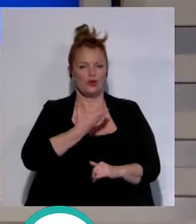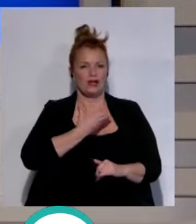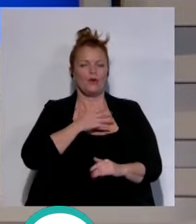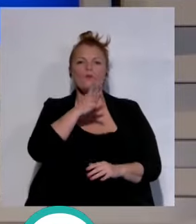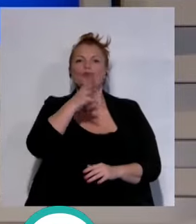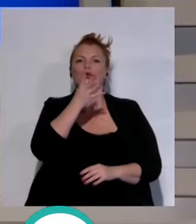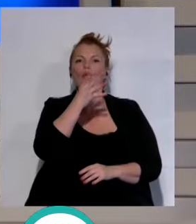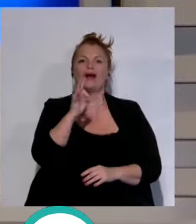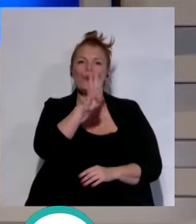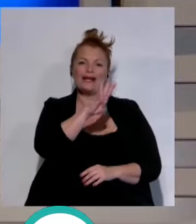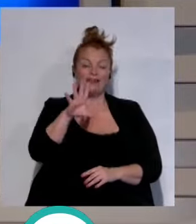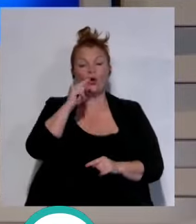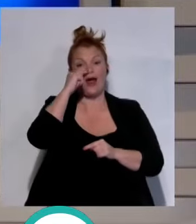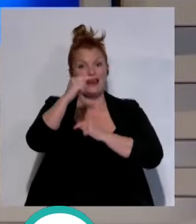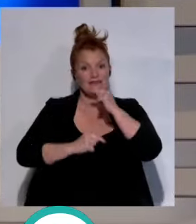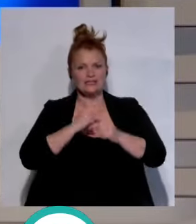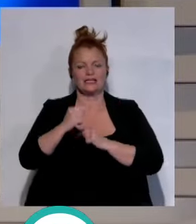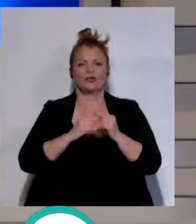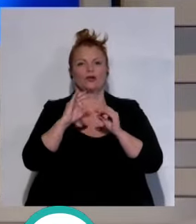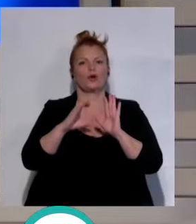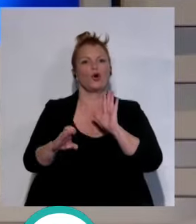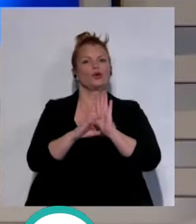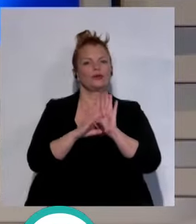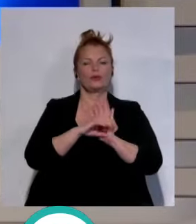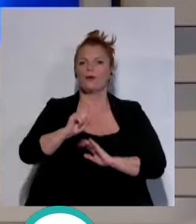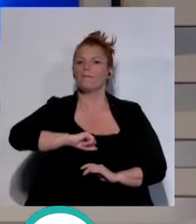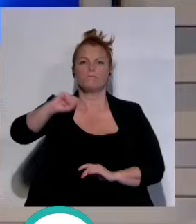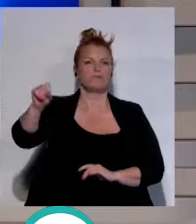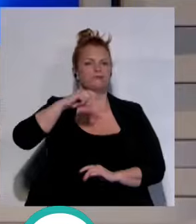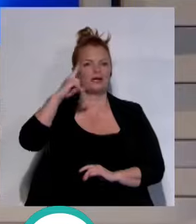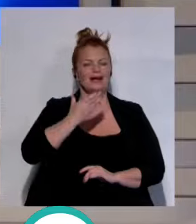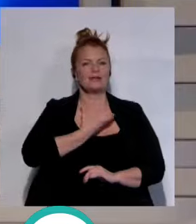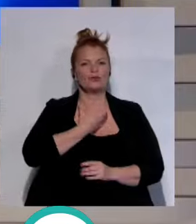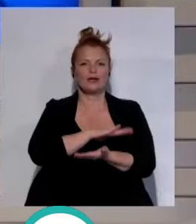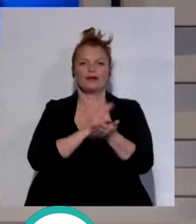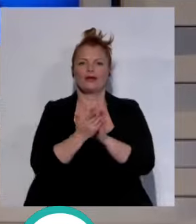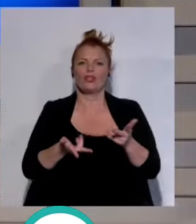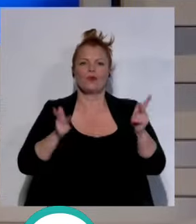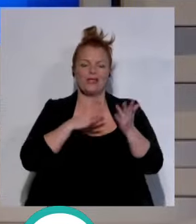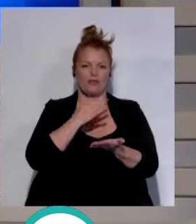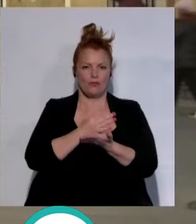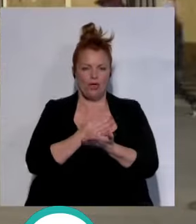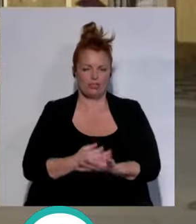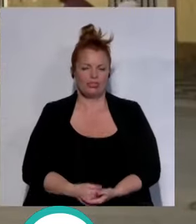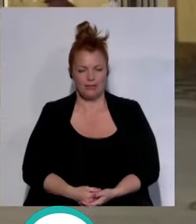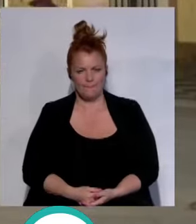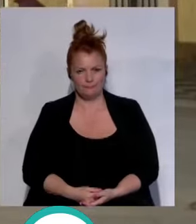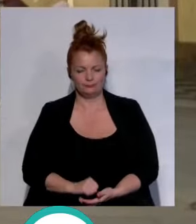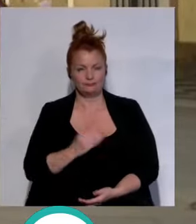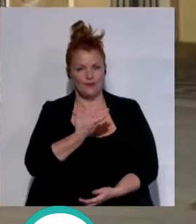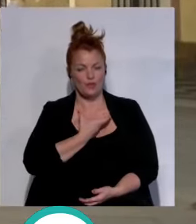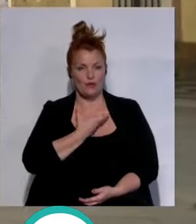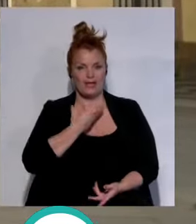45 aniversario de la constitución del primer ayuntamiento de la democracia en la ciudad El